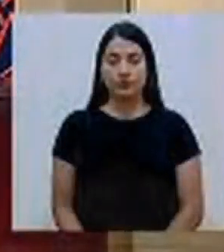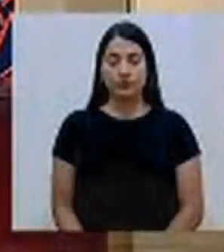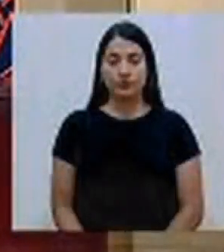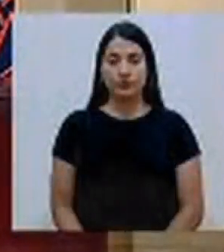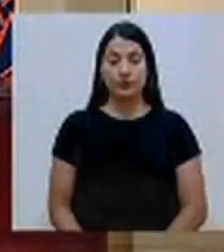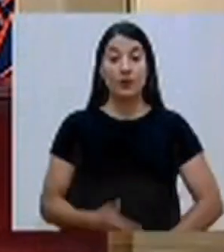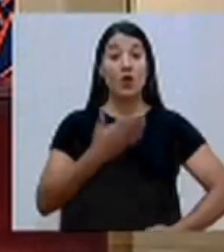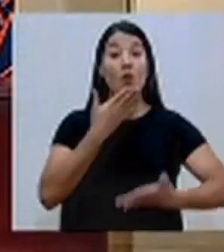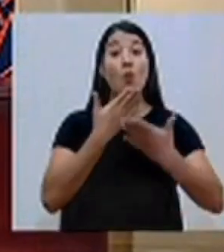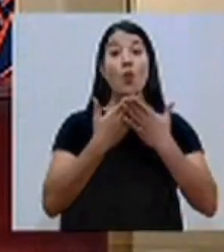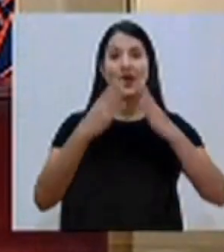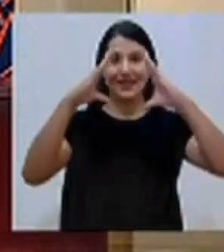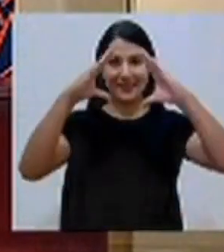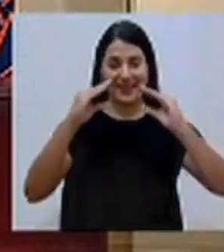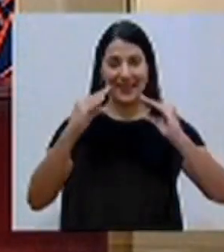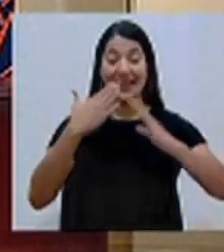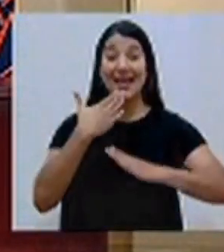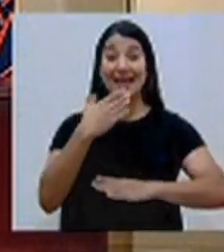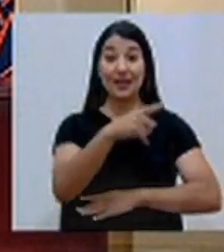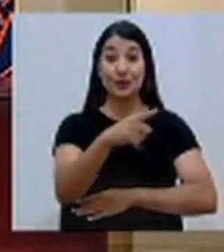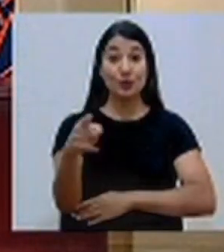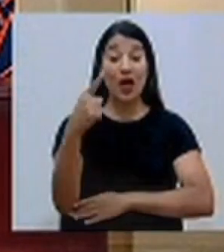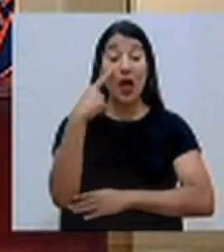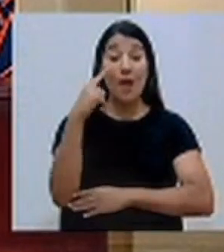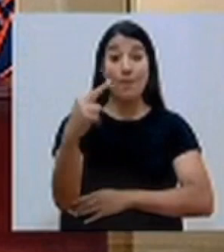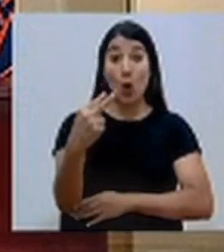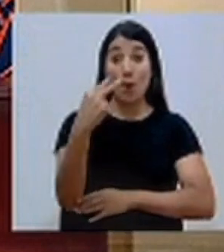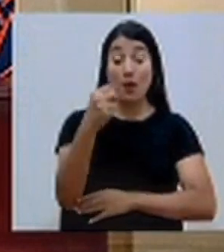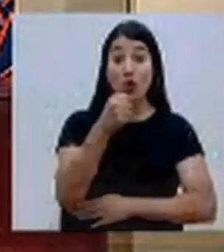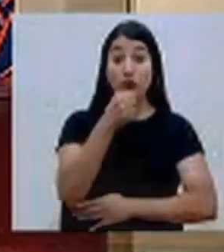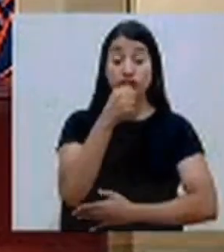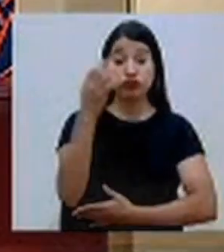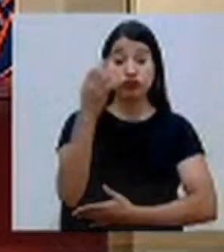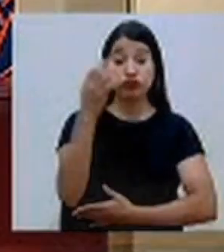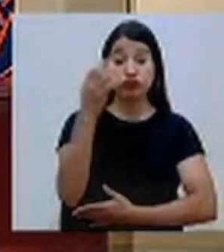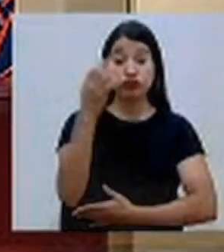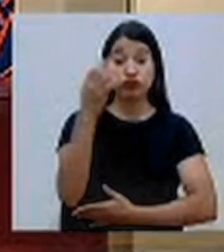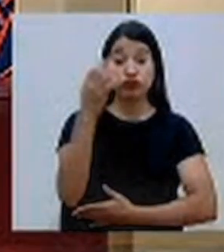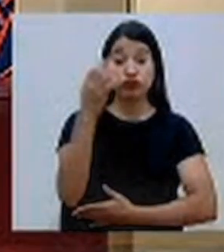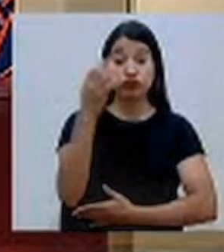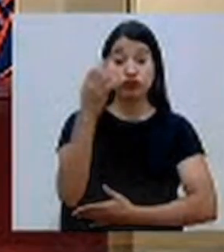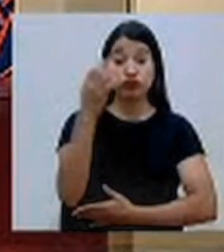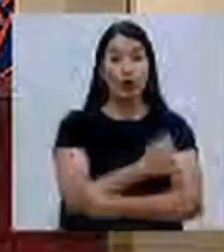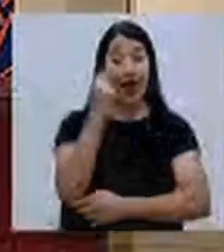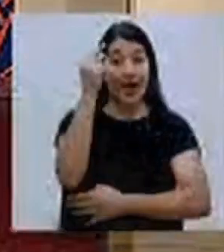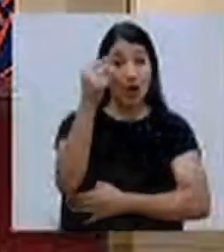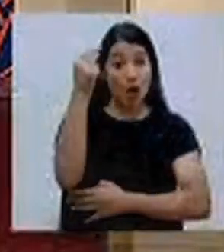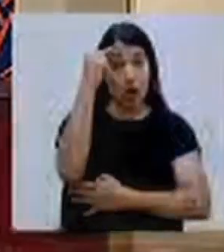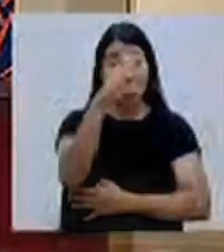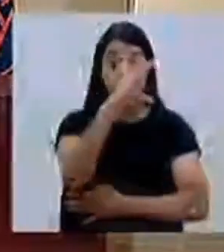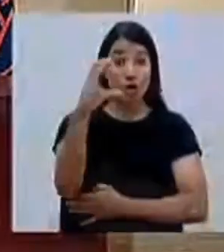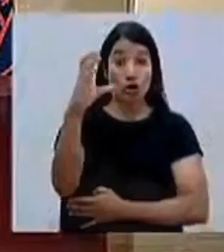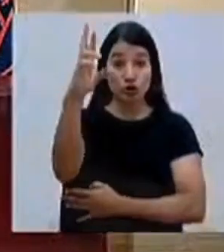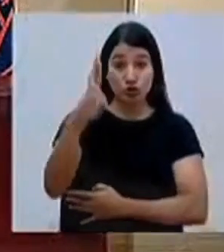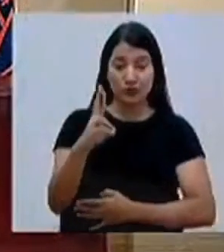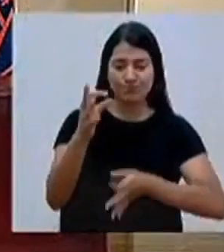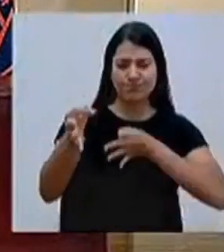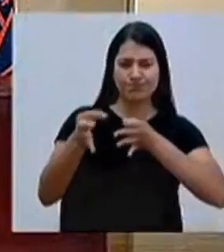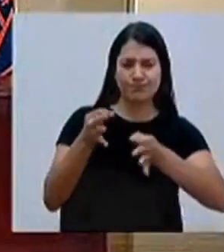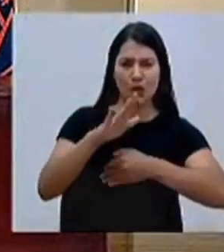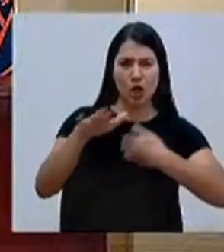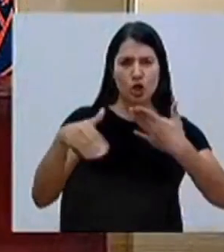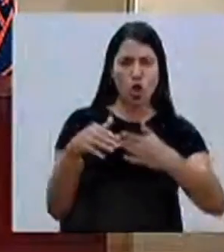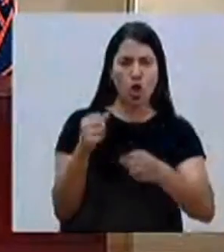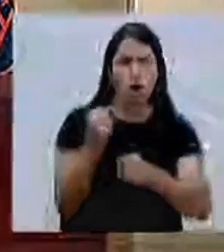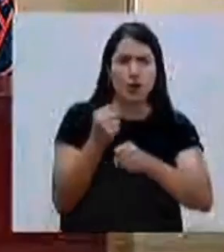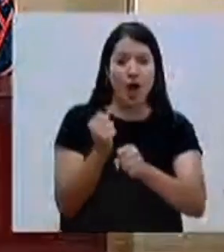Muy buenas tardes. Muchas gracias por sintonizar este reporte diario donde las autoridades del Gobierno de la República detallan el trabajo